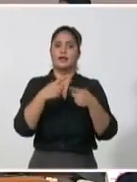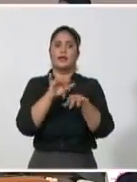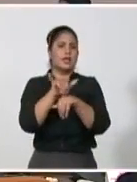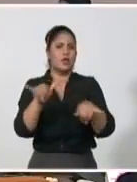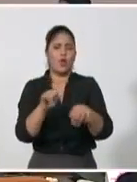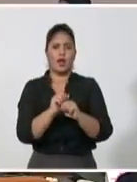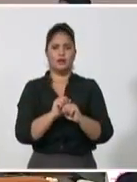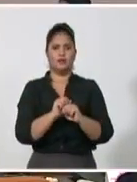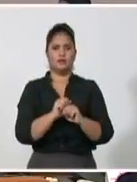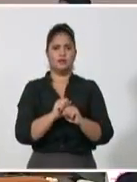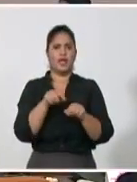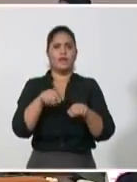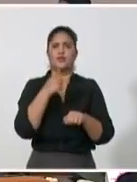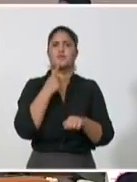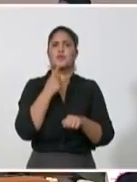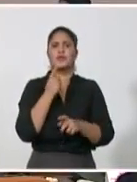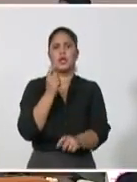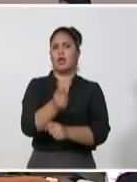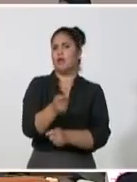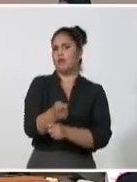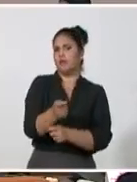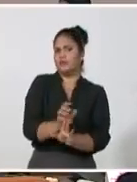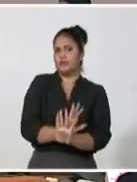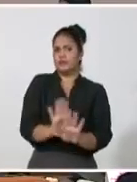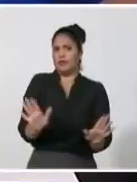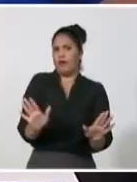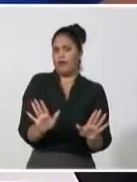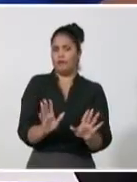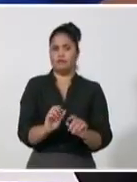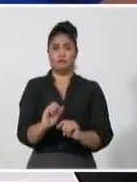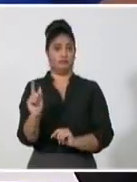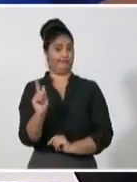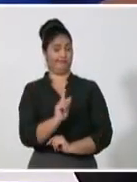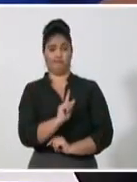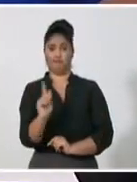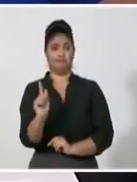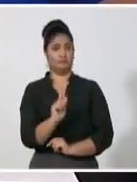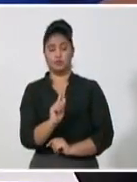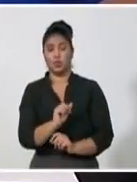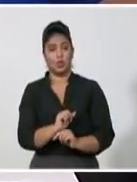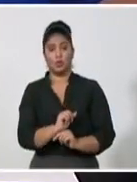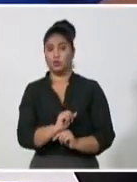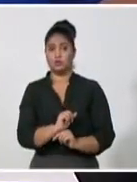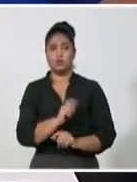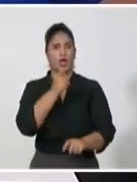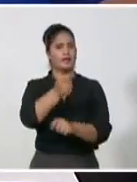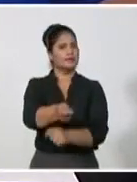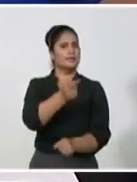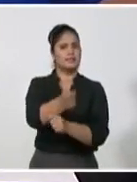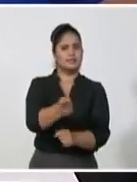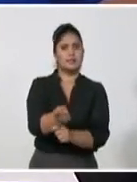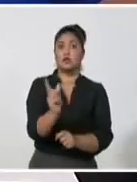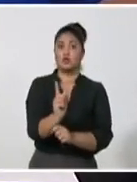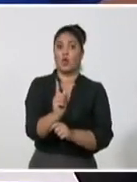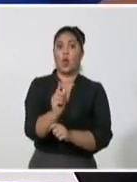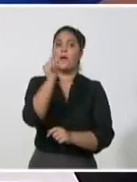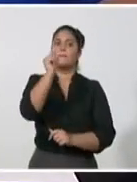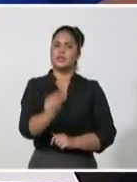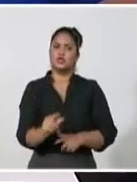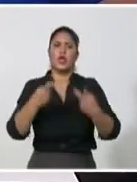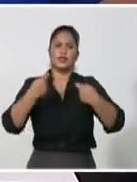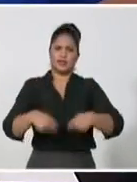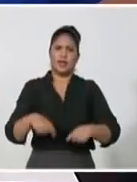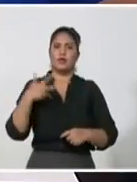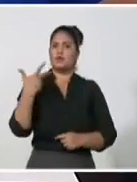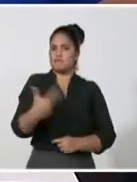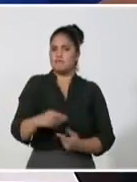curso de darle cosas en sumatoria, sino que bajo la sombría quizás del desarrollo local,